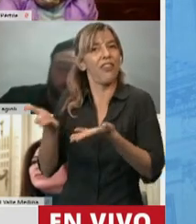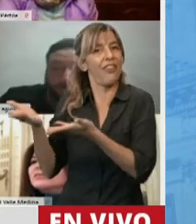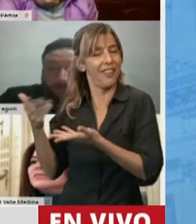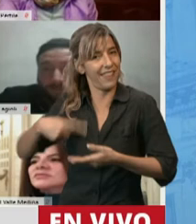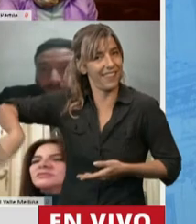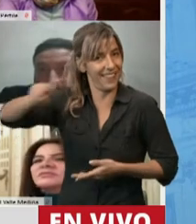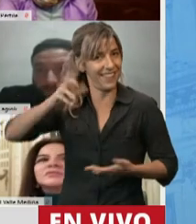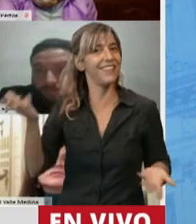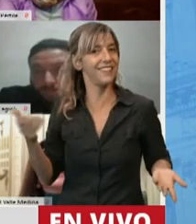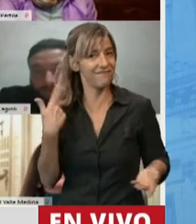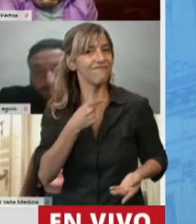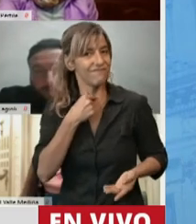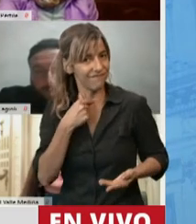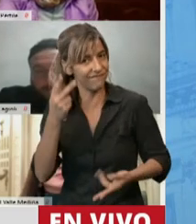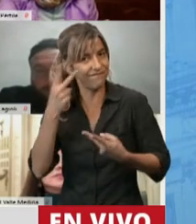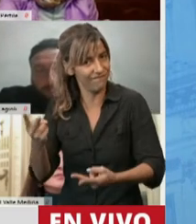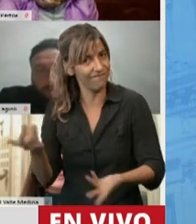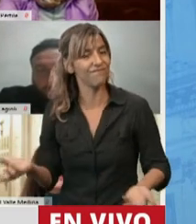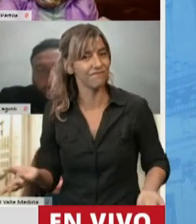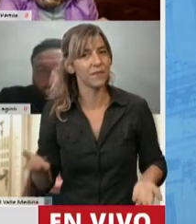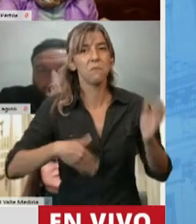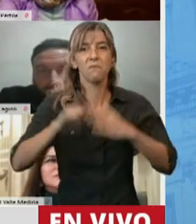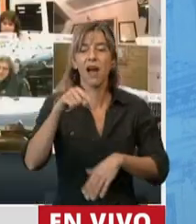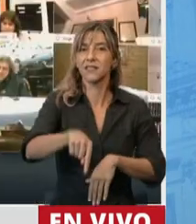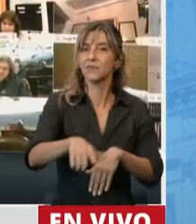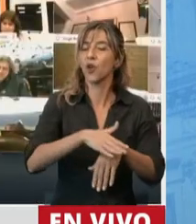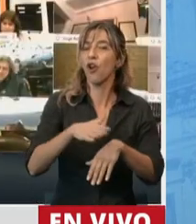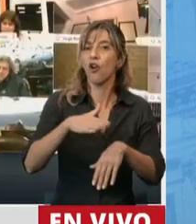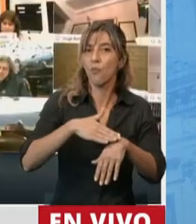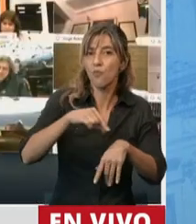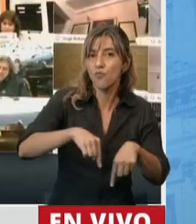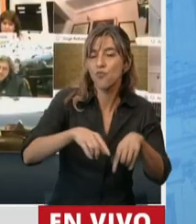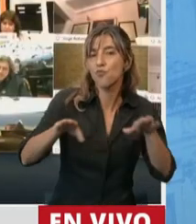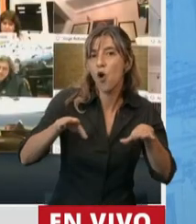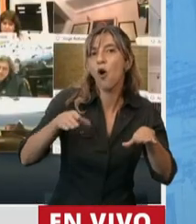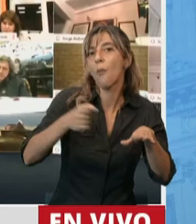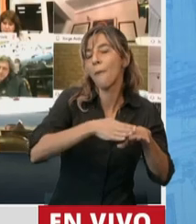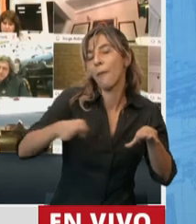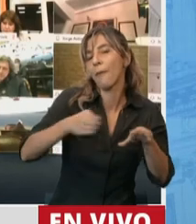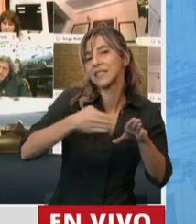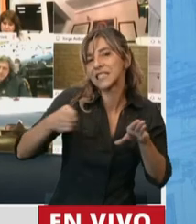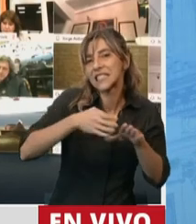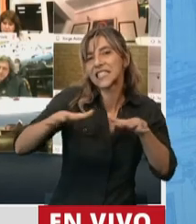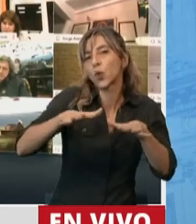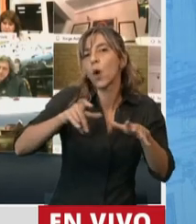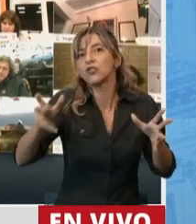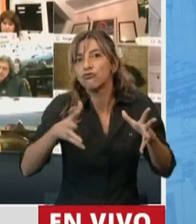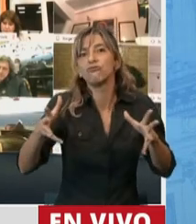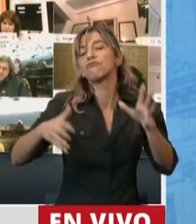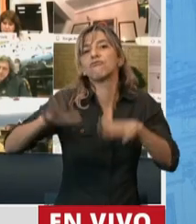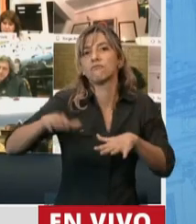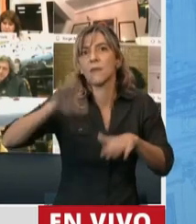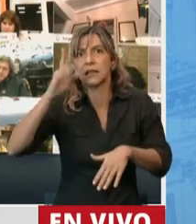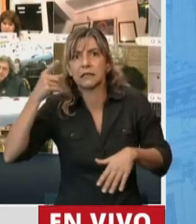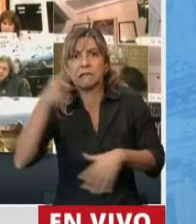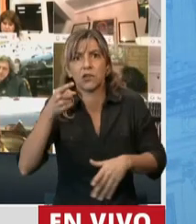sobre todo en estos momentos que estamos atravesando en donde la prioridad tiene que ser combatir el virus. Estamos convencidos que el camino